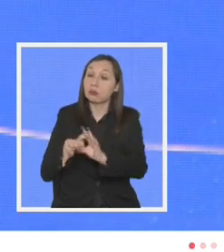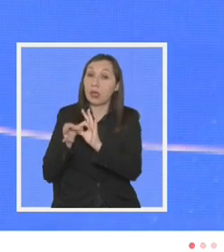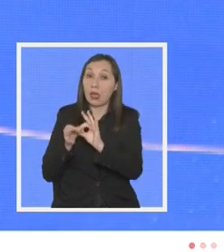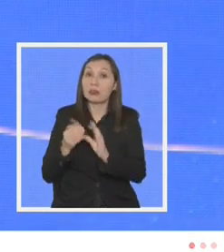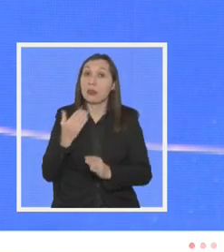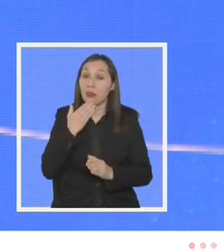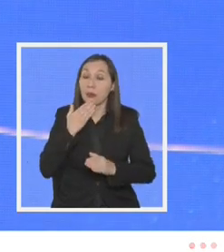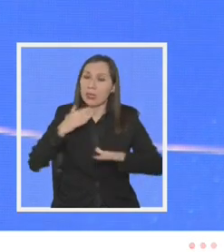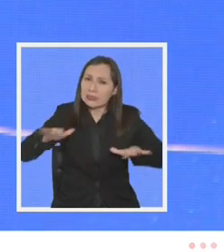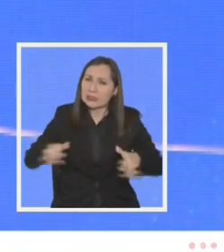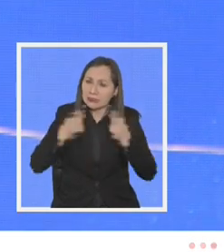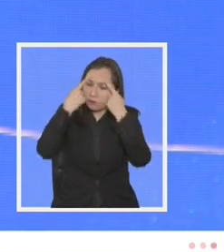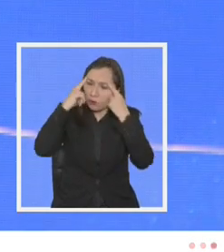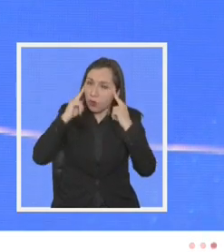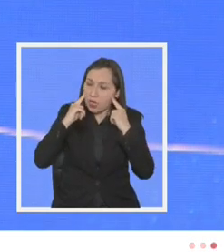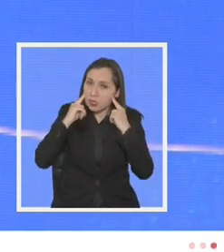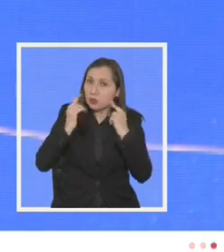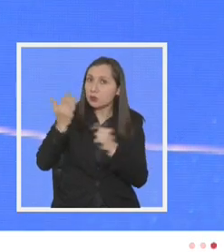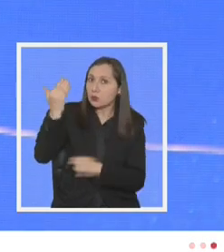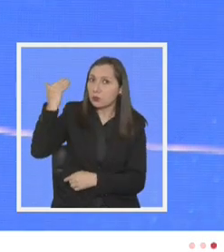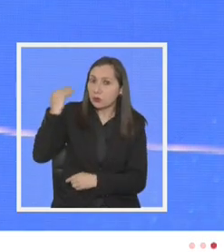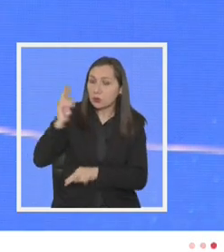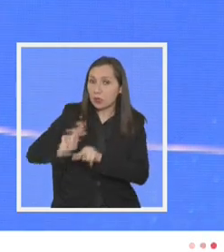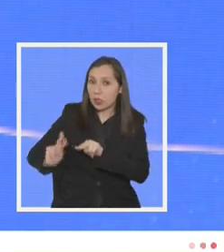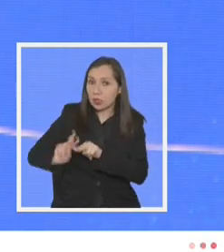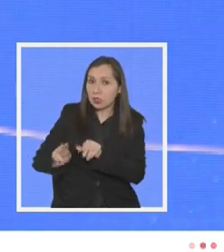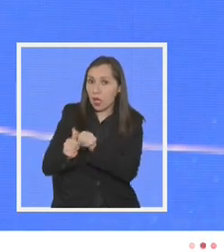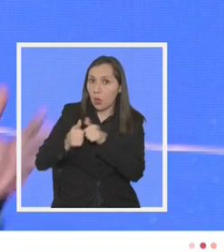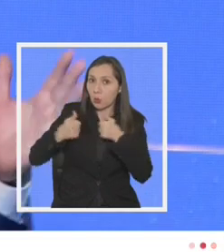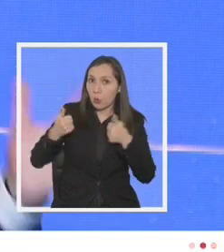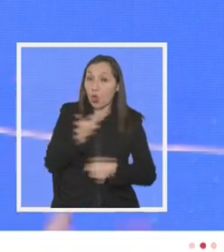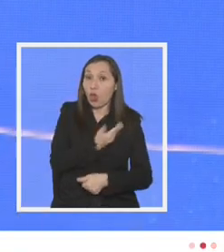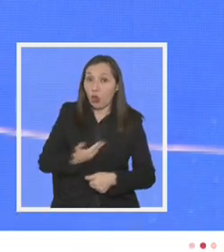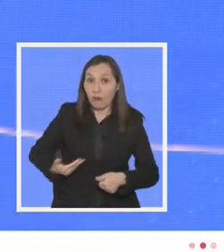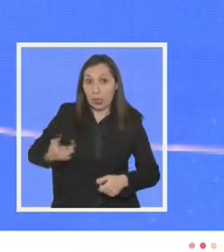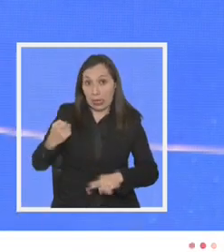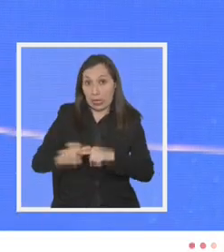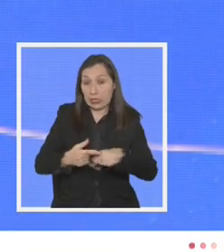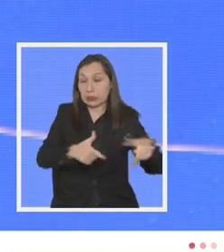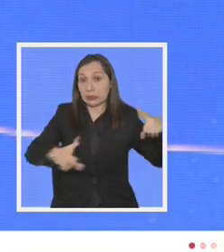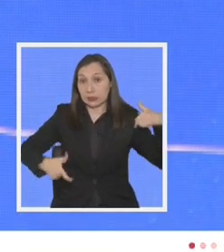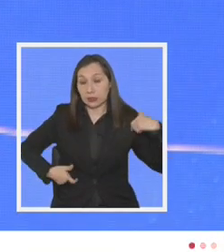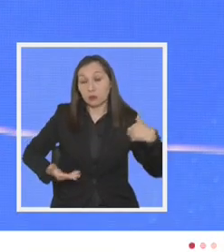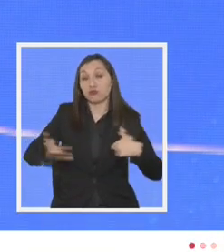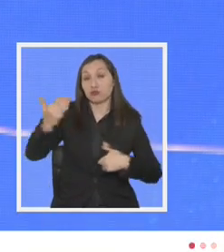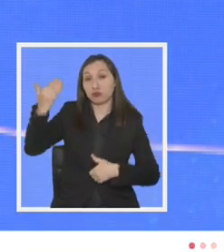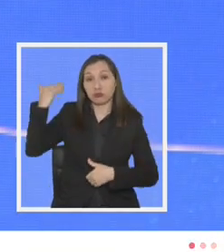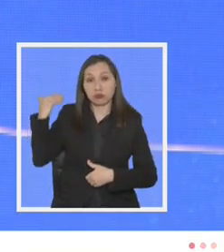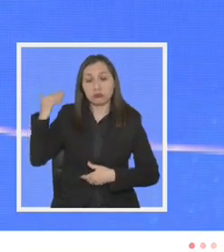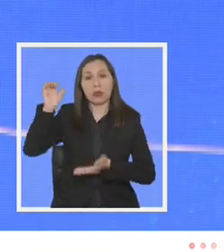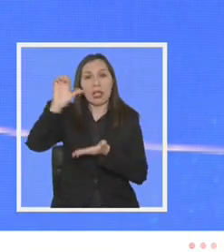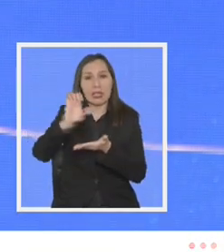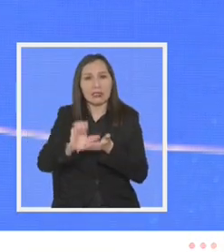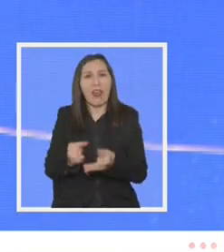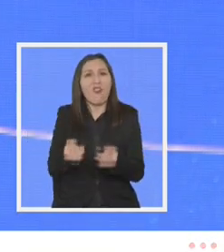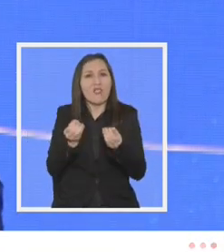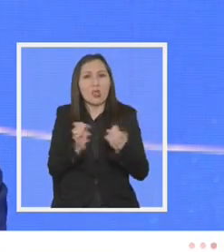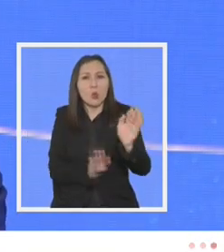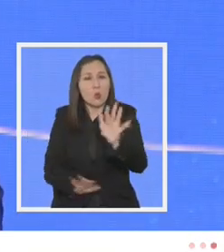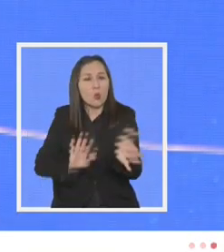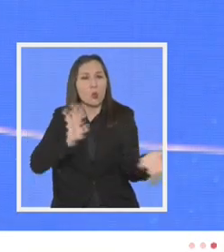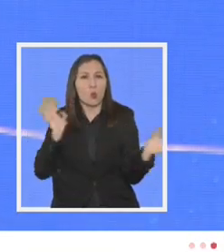también a los esfuerzos que realizaron autoridades y gobiernos anteriores un estado de bienestar.